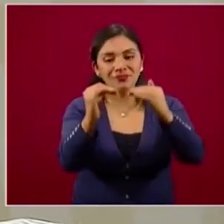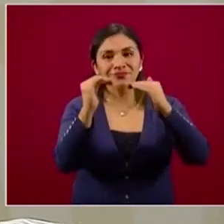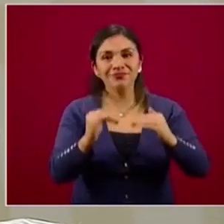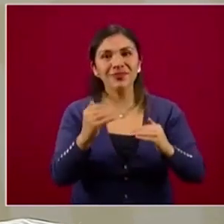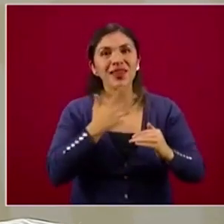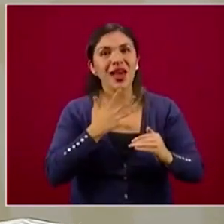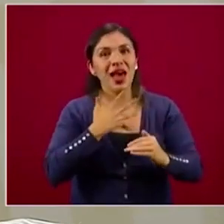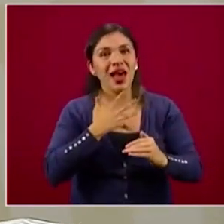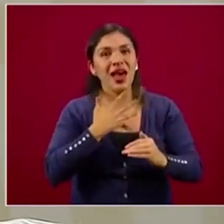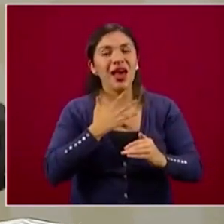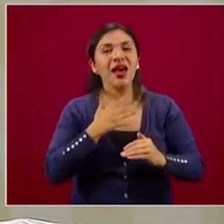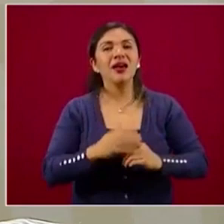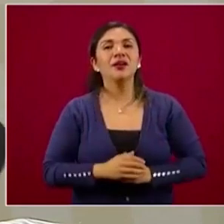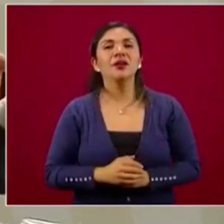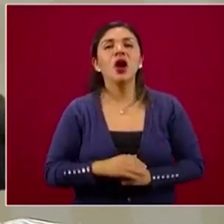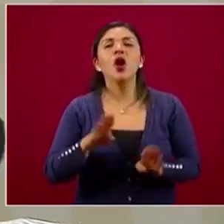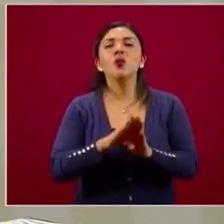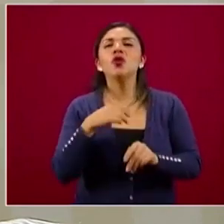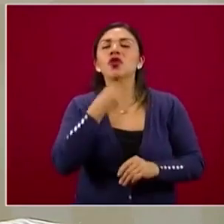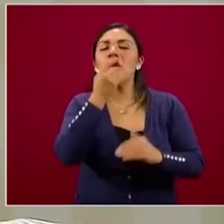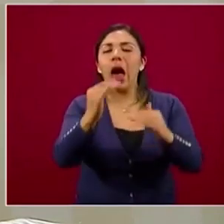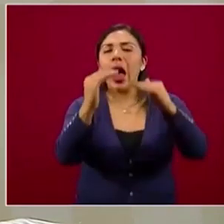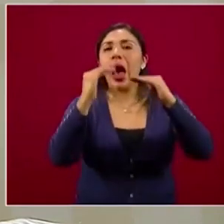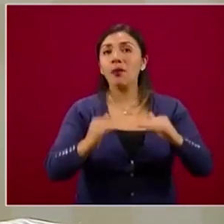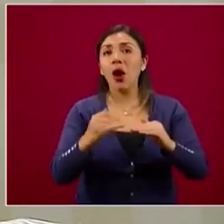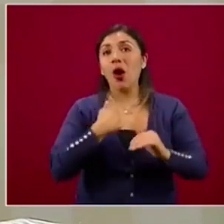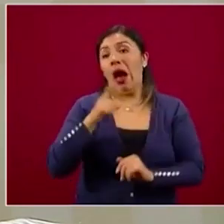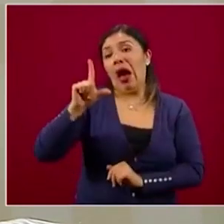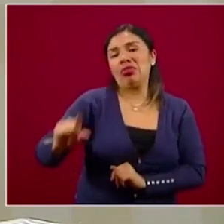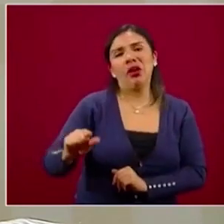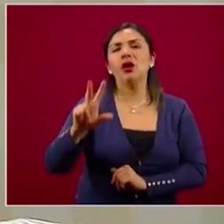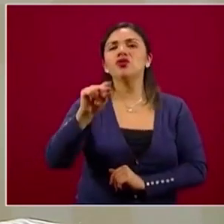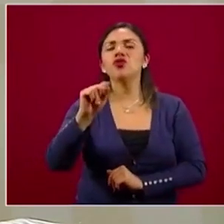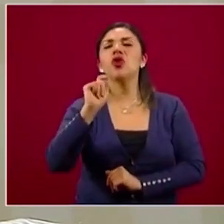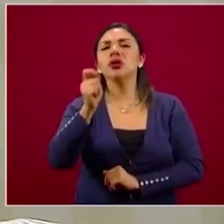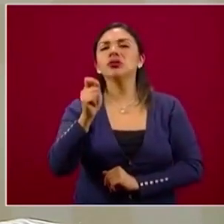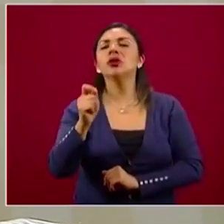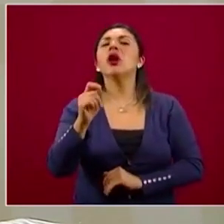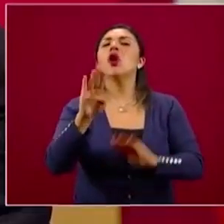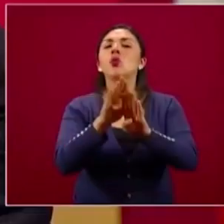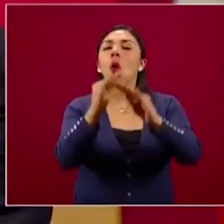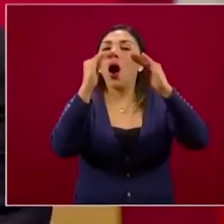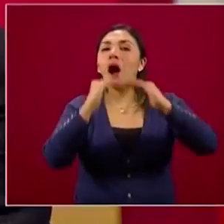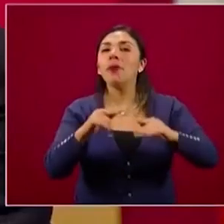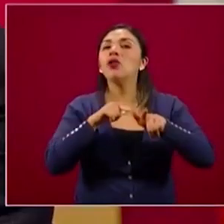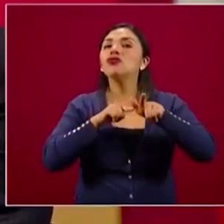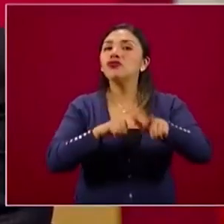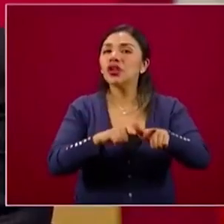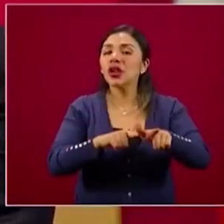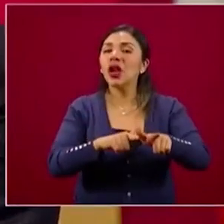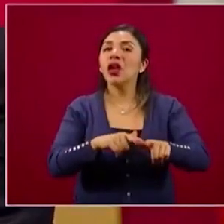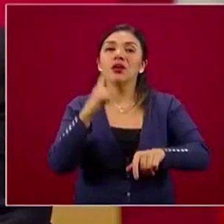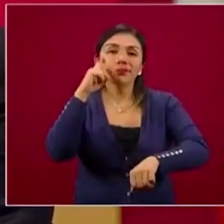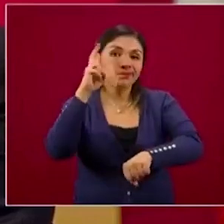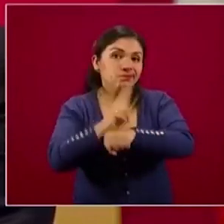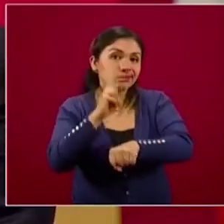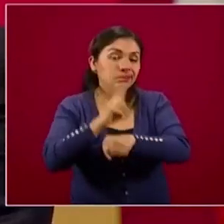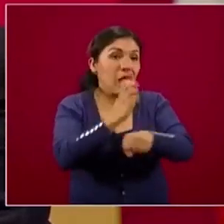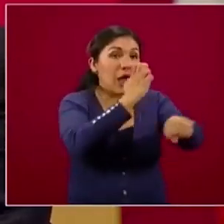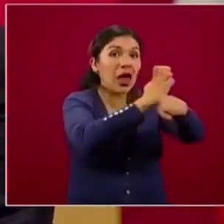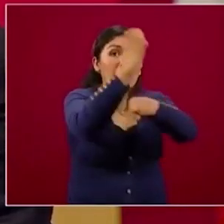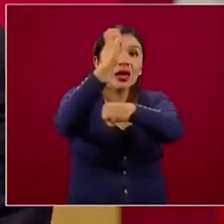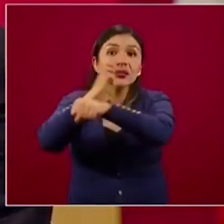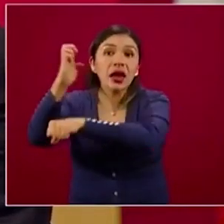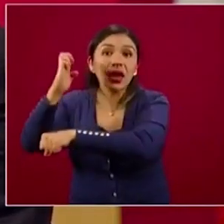abajo no es un peyorativo, es una metáfora, permanece la autoridad sanitaria estatal